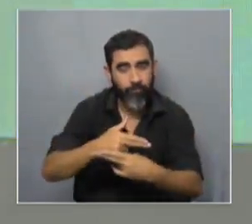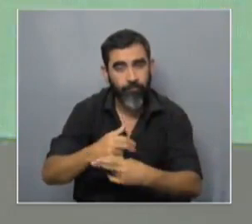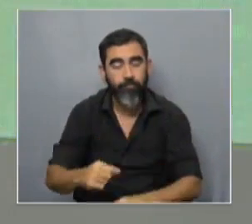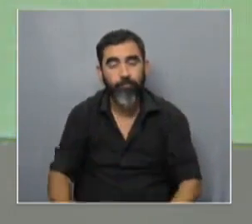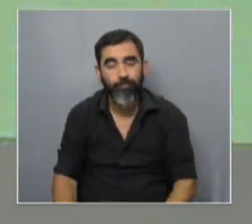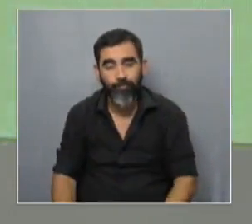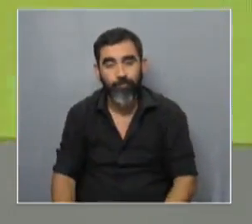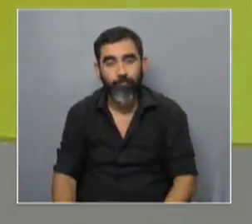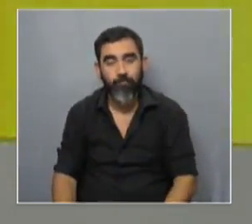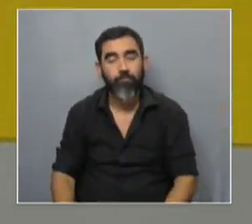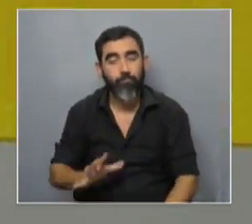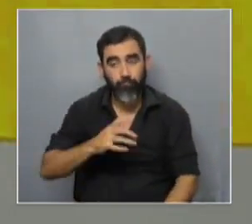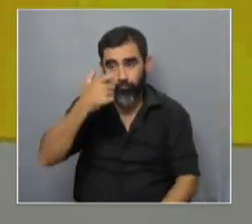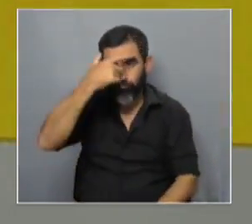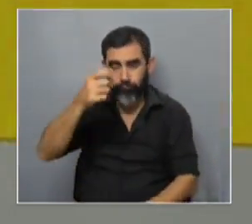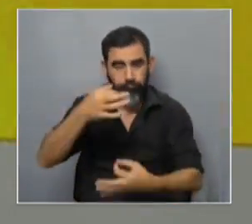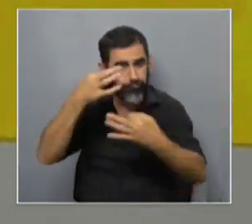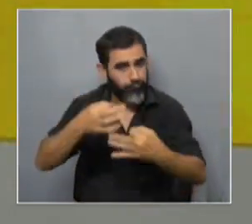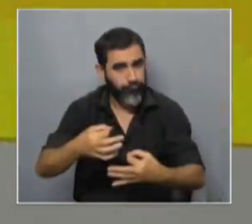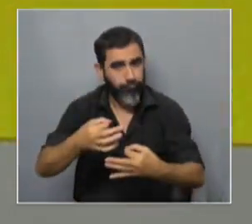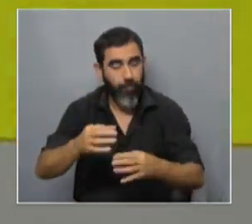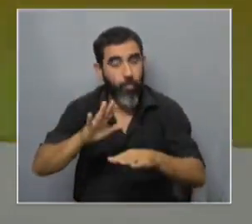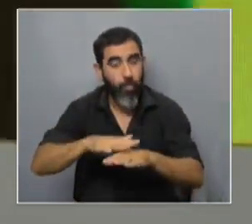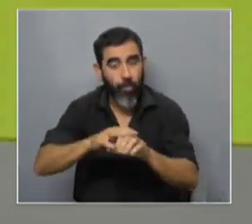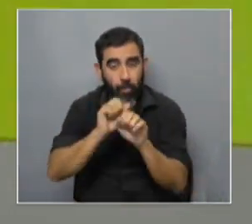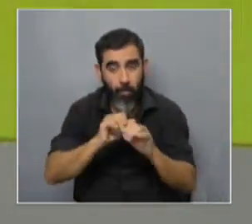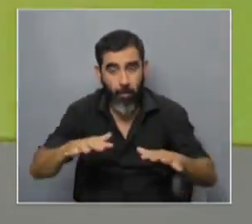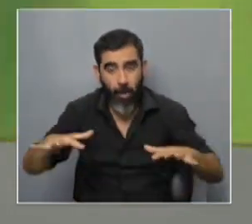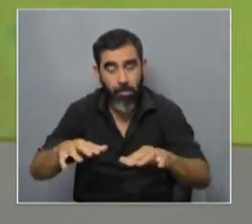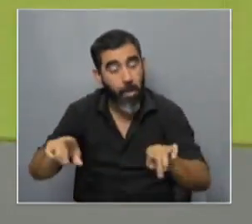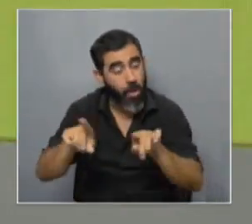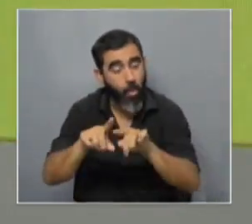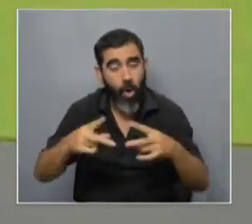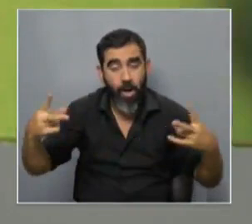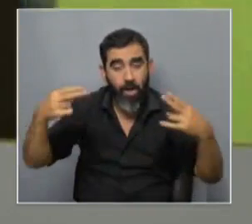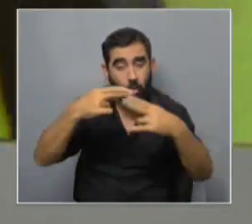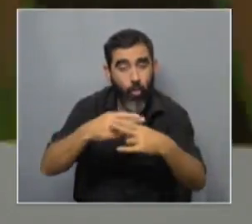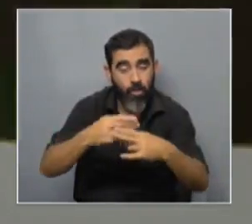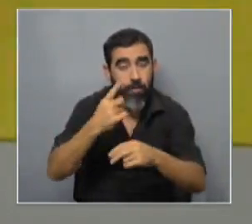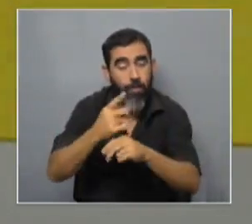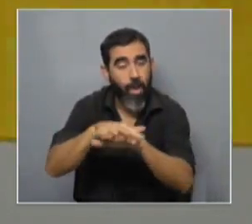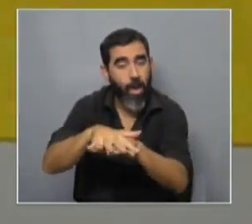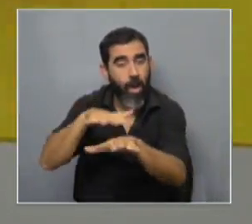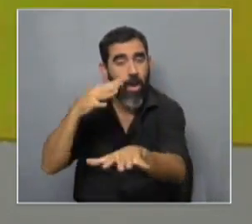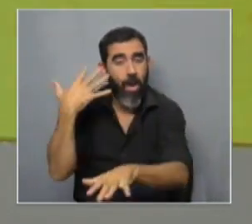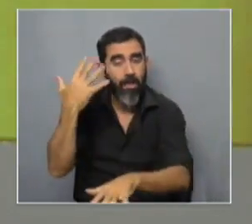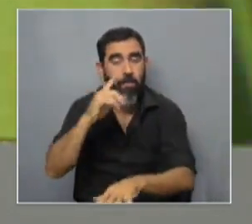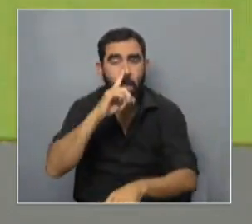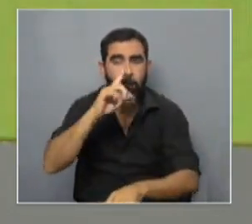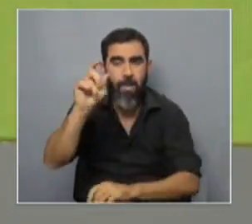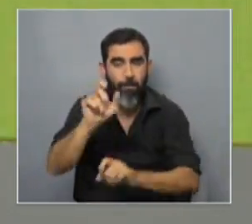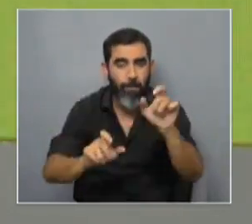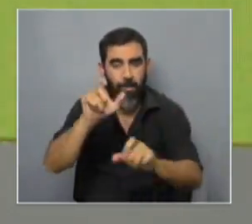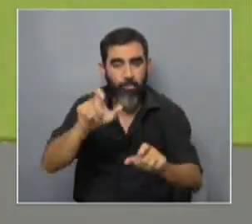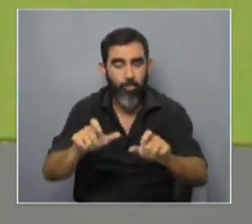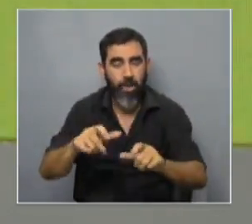presencia que había tenido la ciencia en el momento de la pandemia se hace una primera asamblea con casi mil participantes